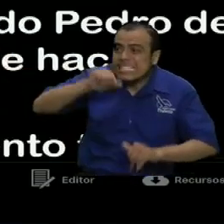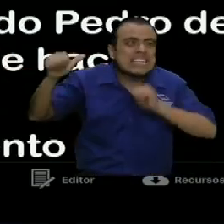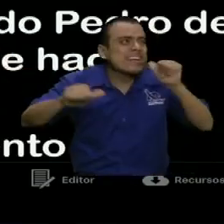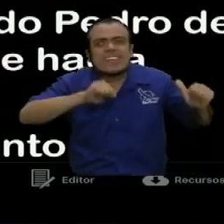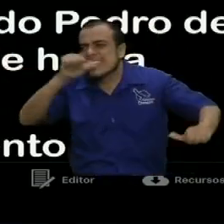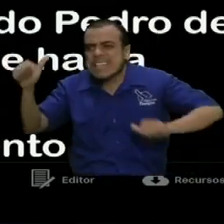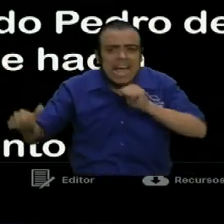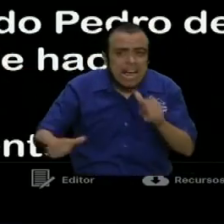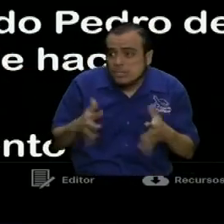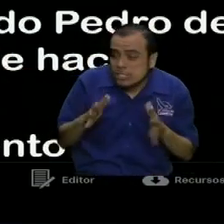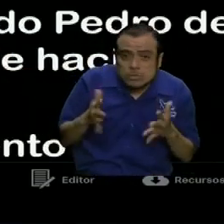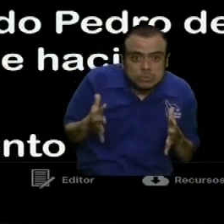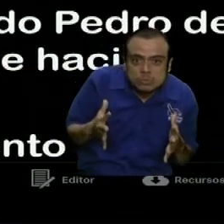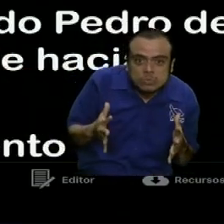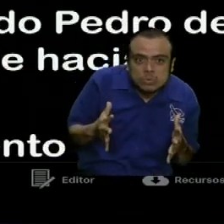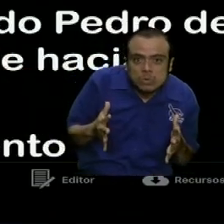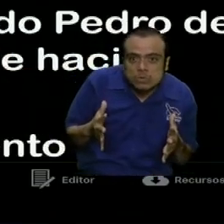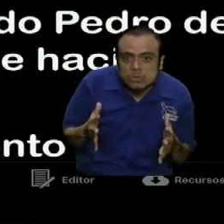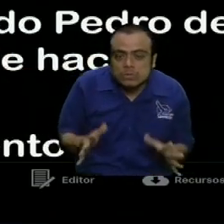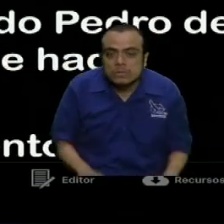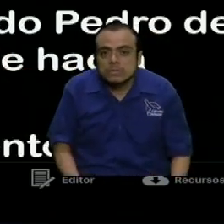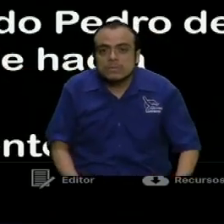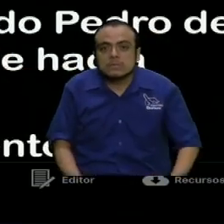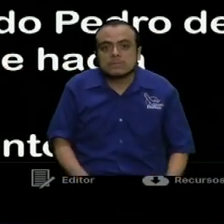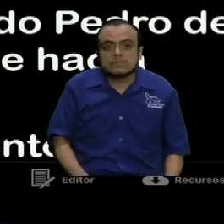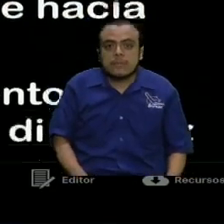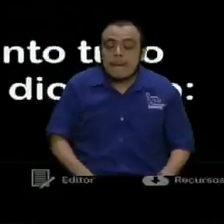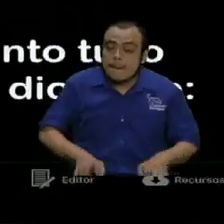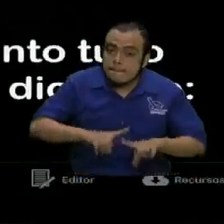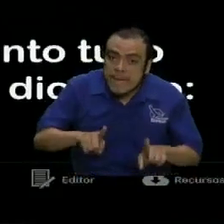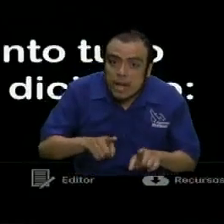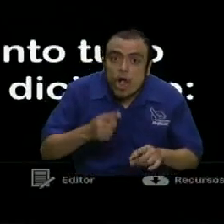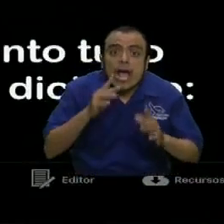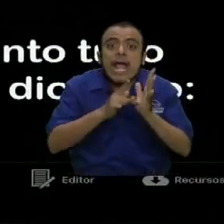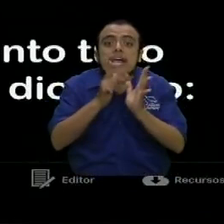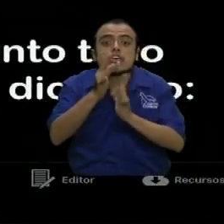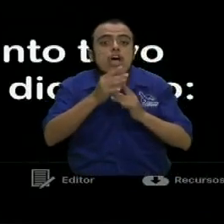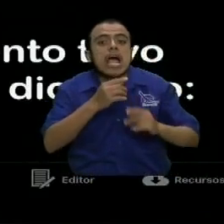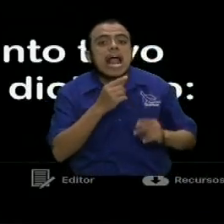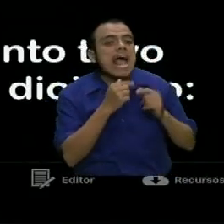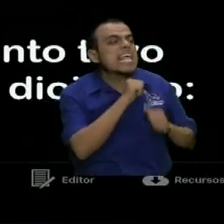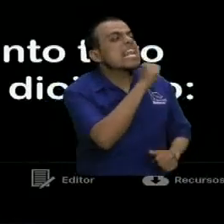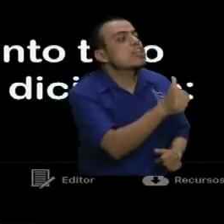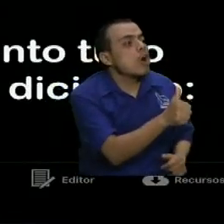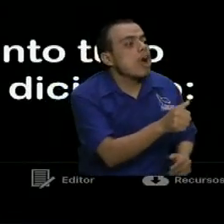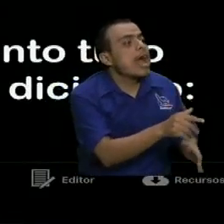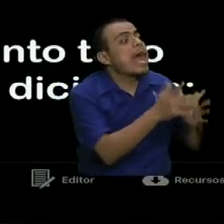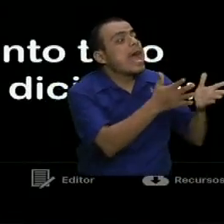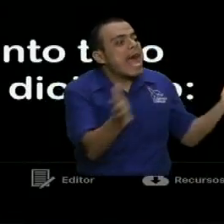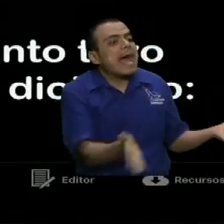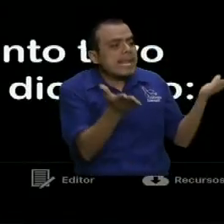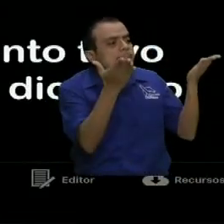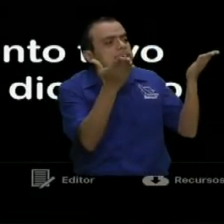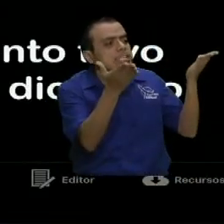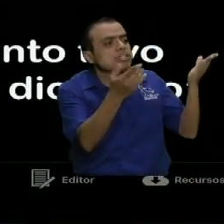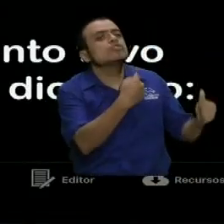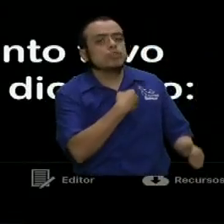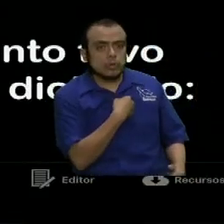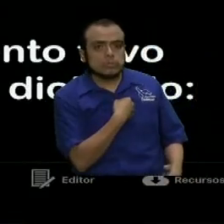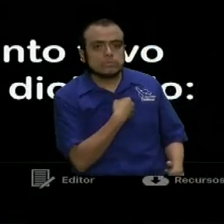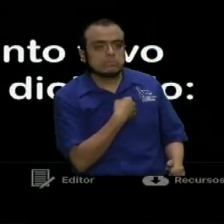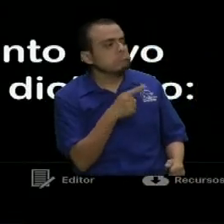gritar. Tremendo, ¿no? Bueno. Pero enseguida Jesús les habló diciendo, tened ánimo, soy yo,